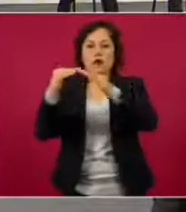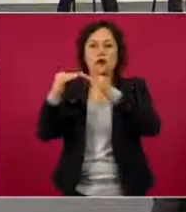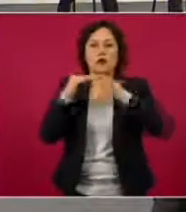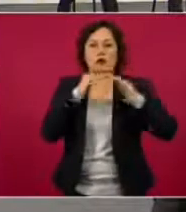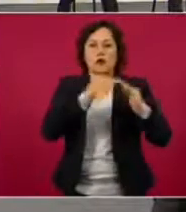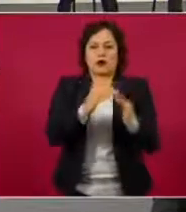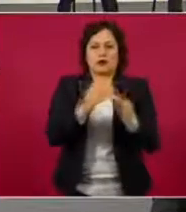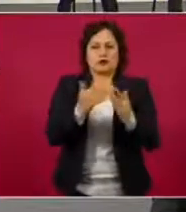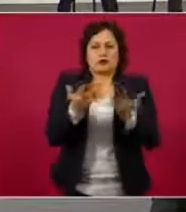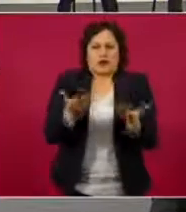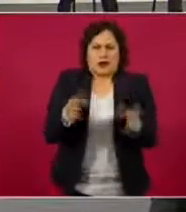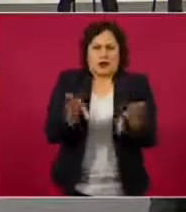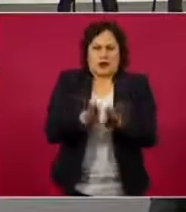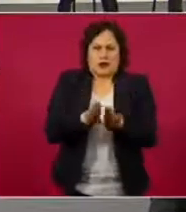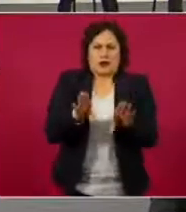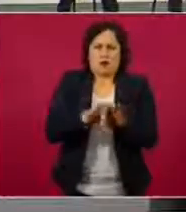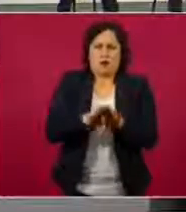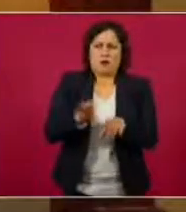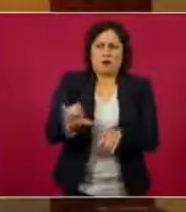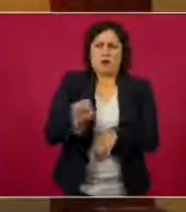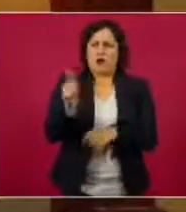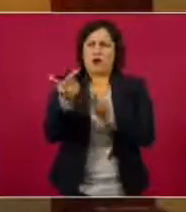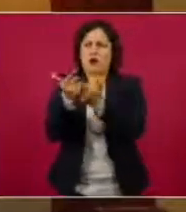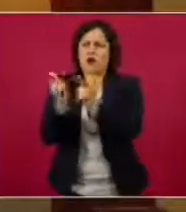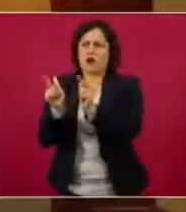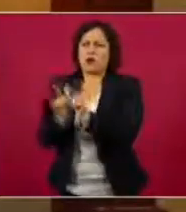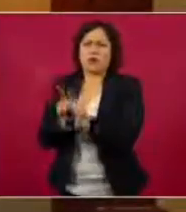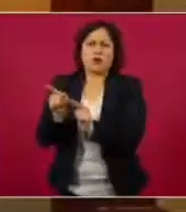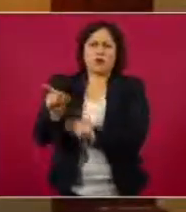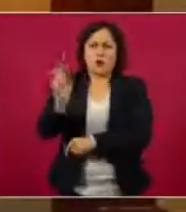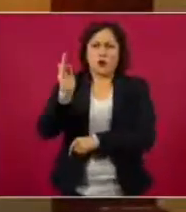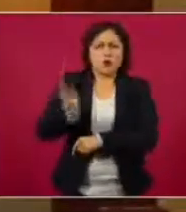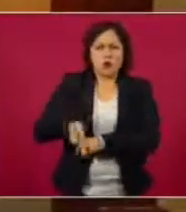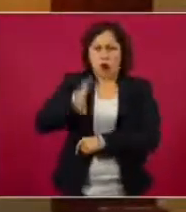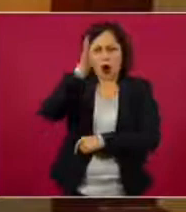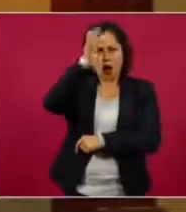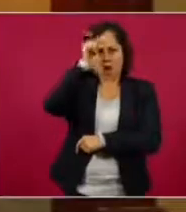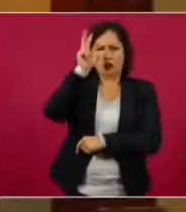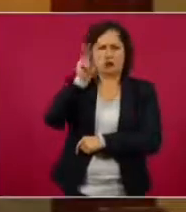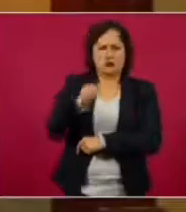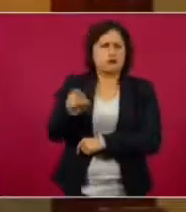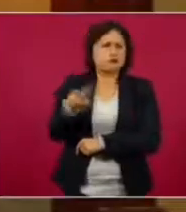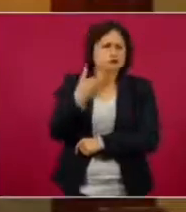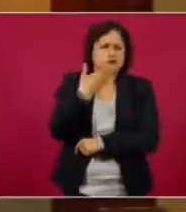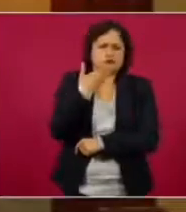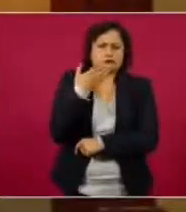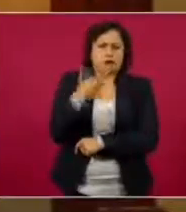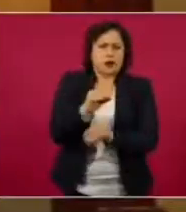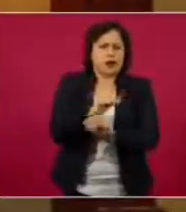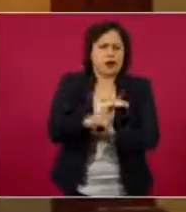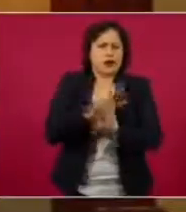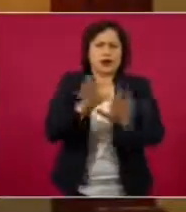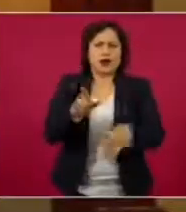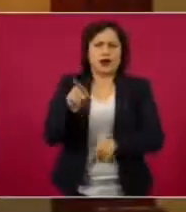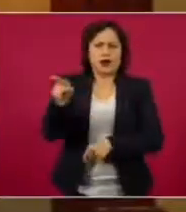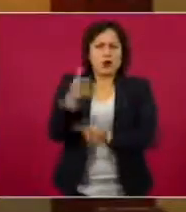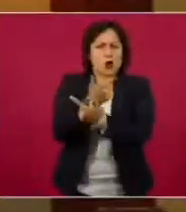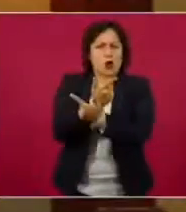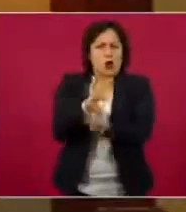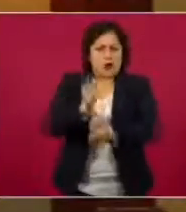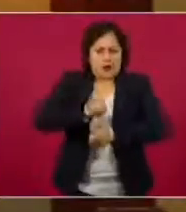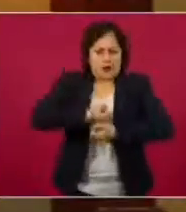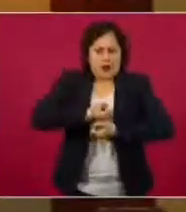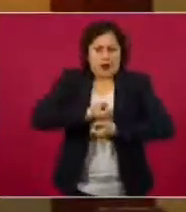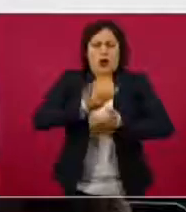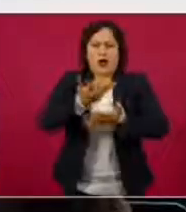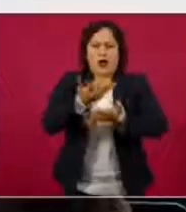oposición y el derecho al disenso y a la libre expresión deben ser